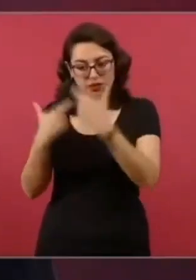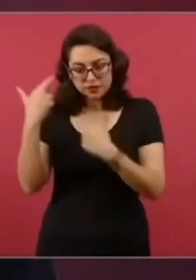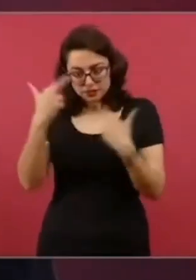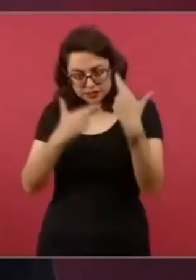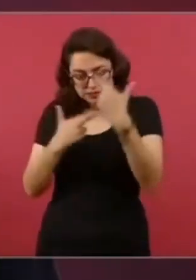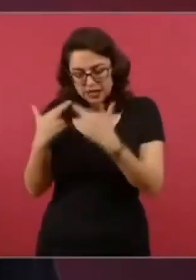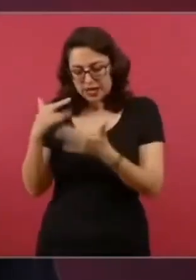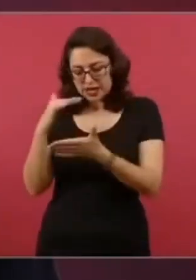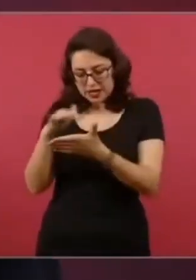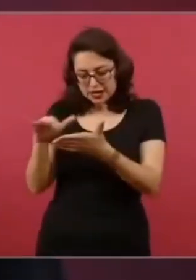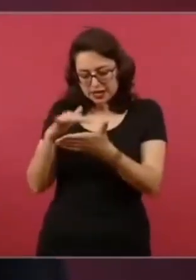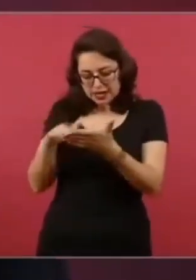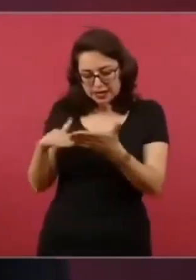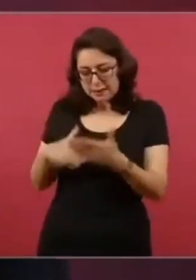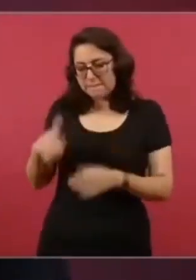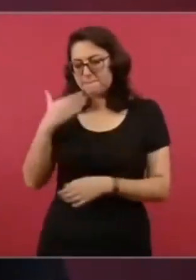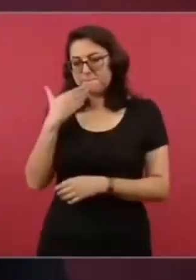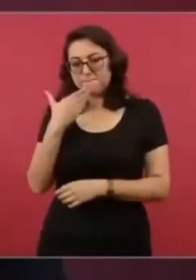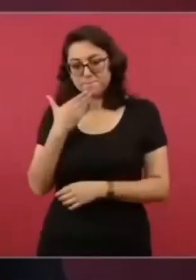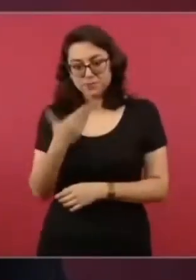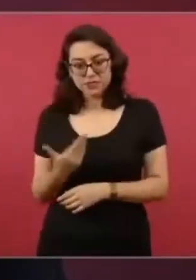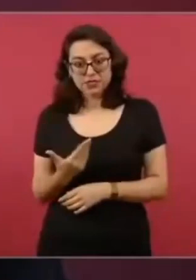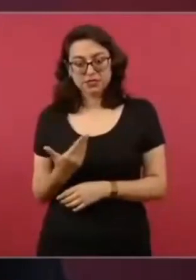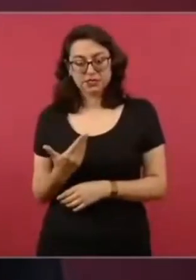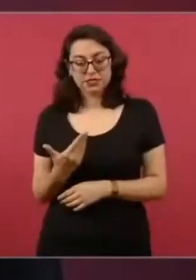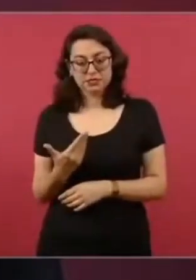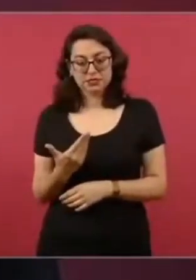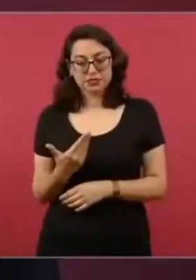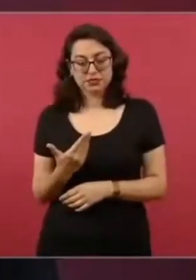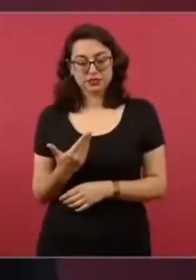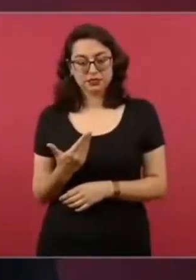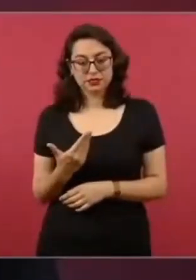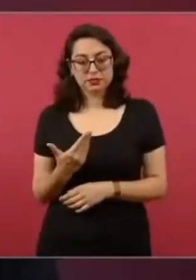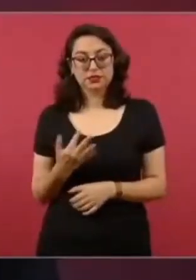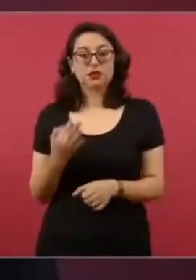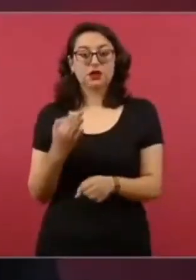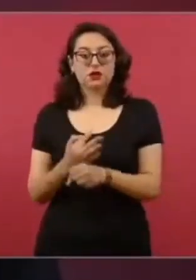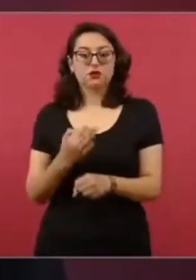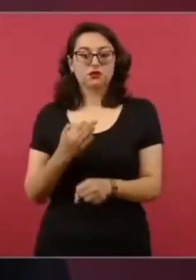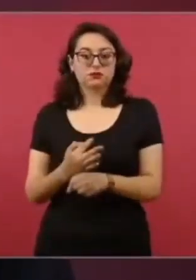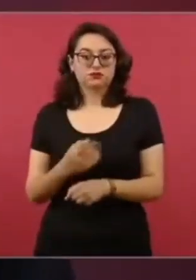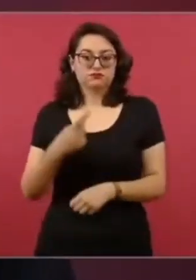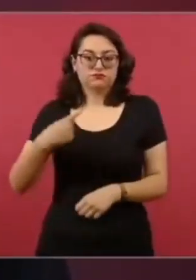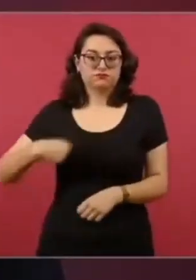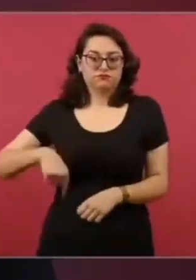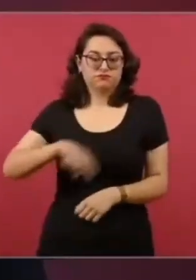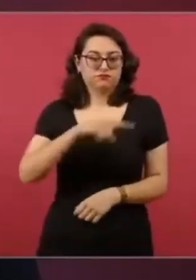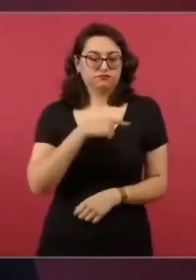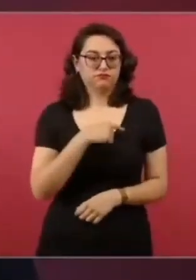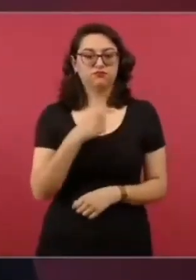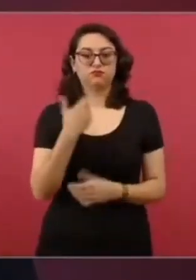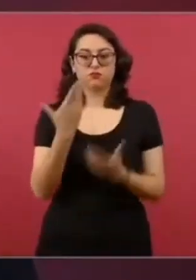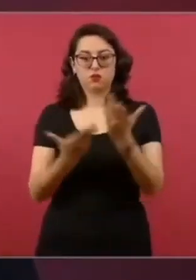de que estamos hablando de austeridad republicana,